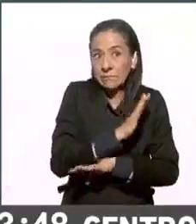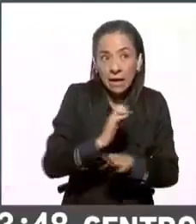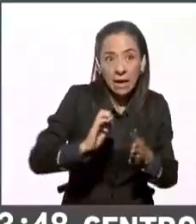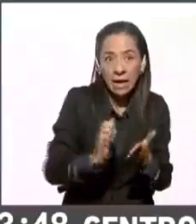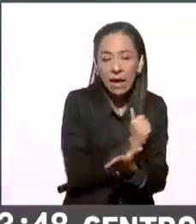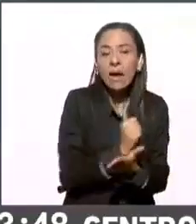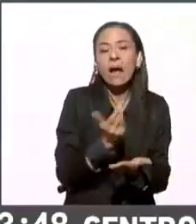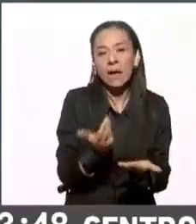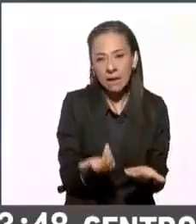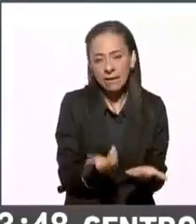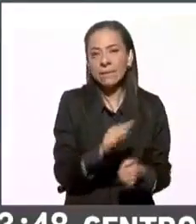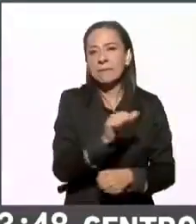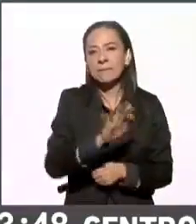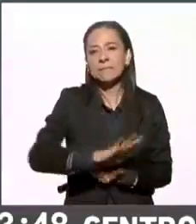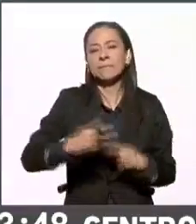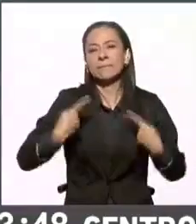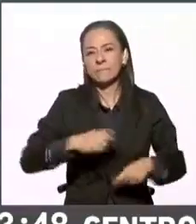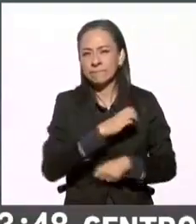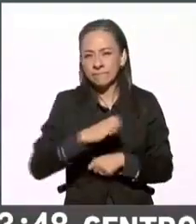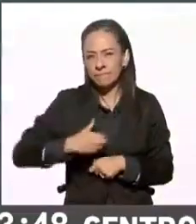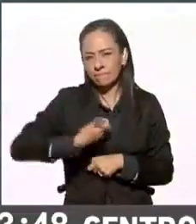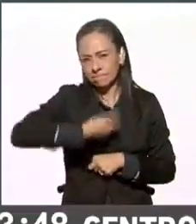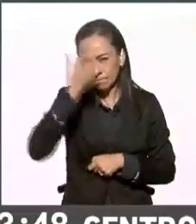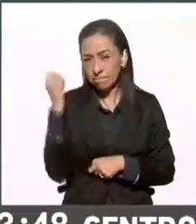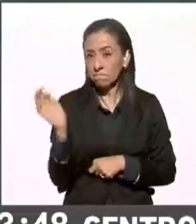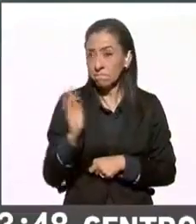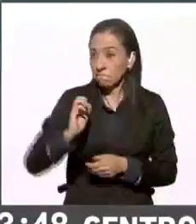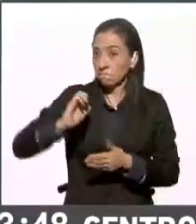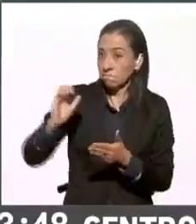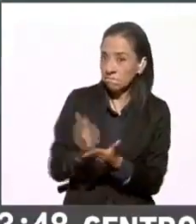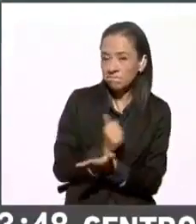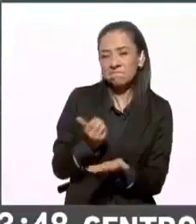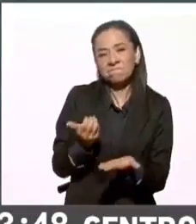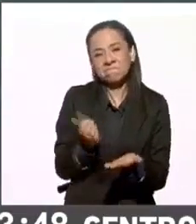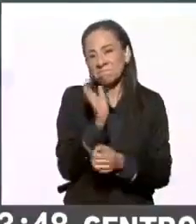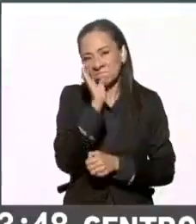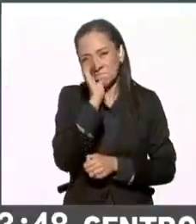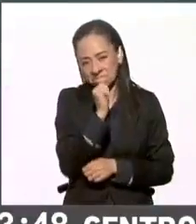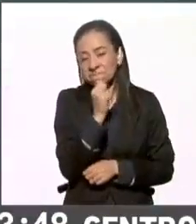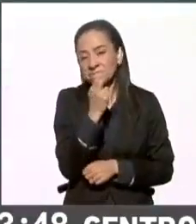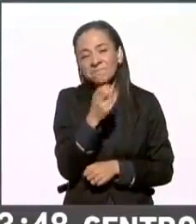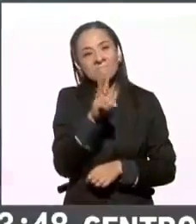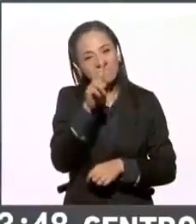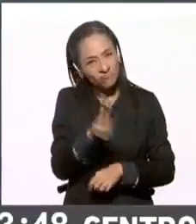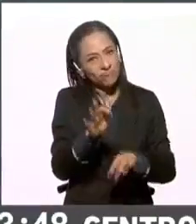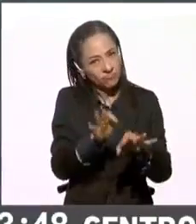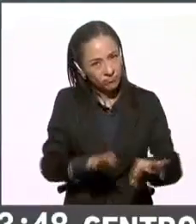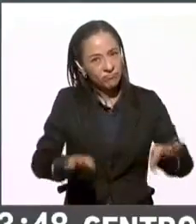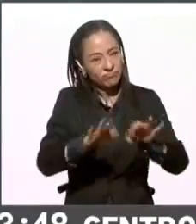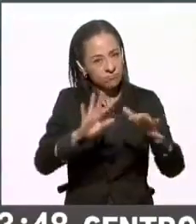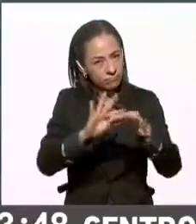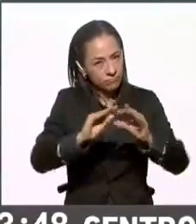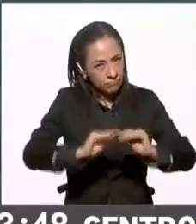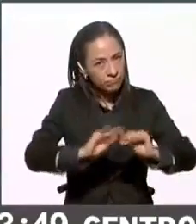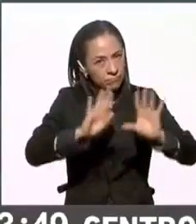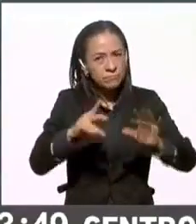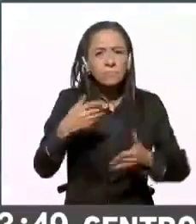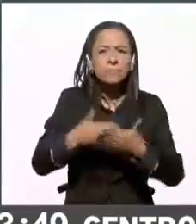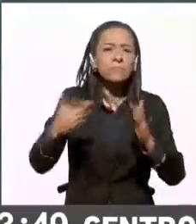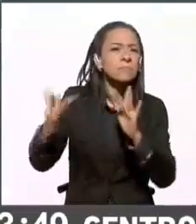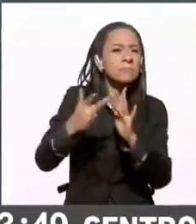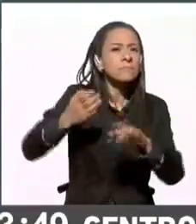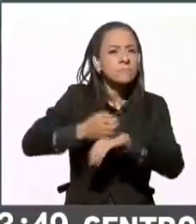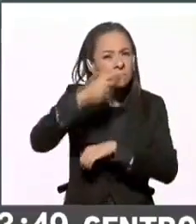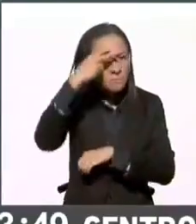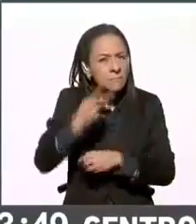ningún pronunciamiento sobre su posible victoria y eso es algo muy importante. Y bueno, ahora nos vamos hasta el Estado de México con